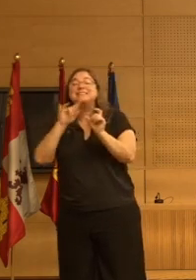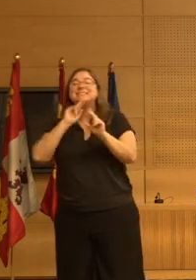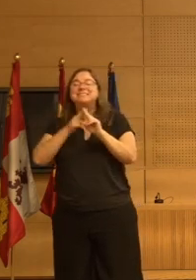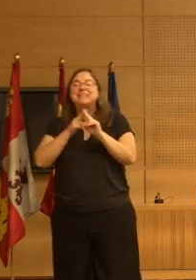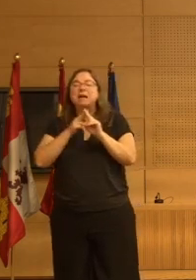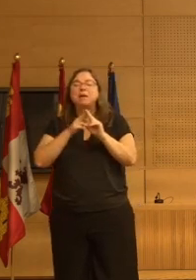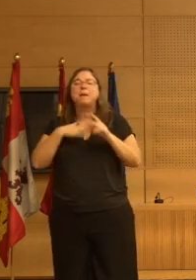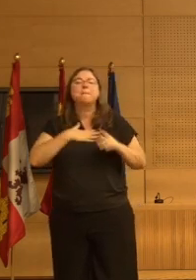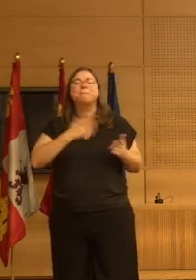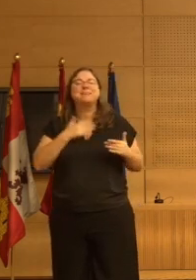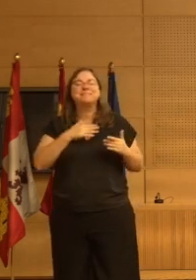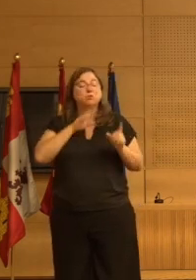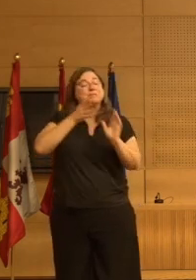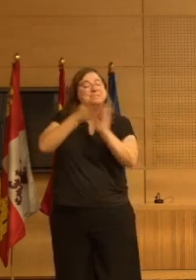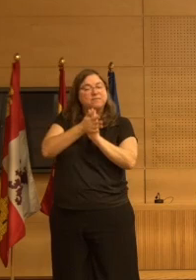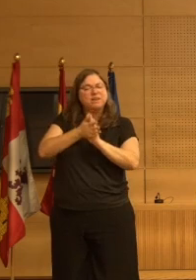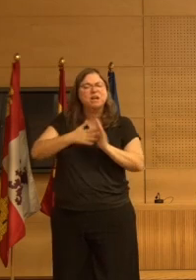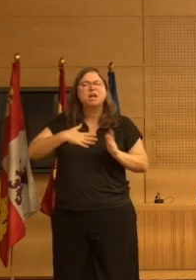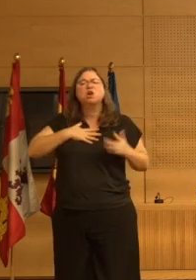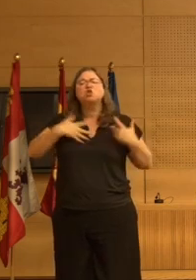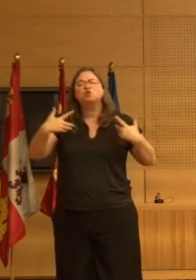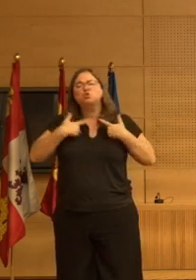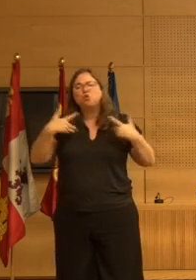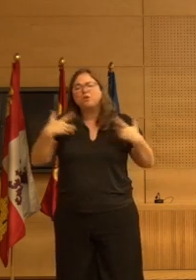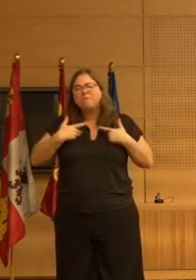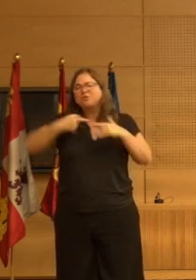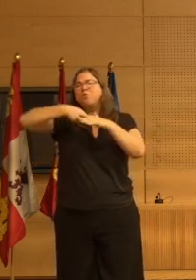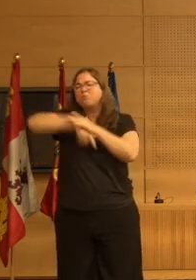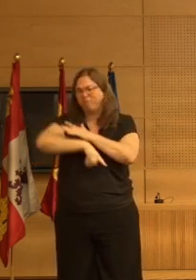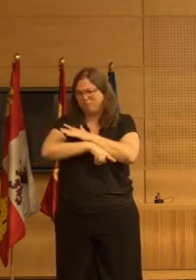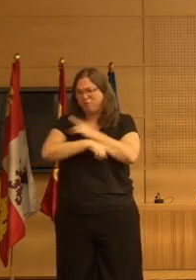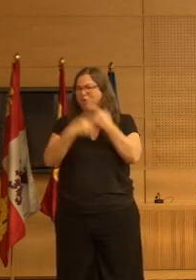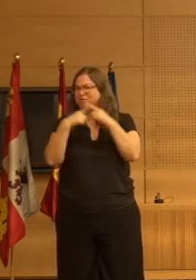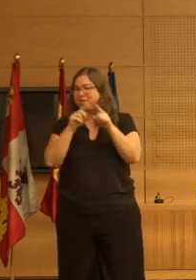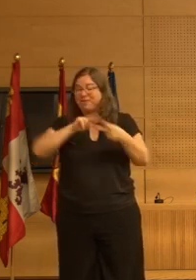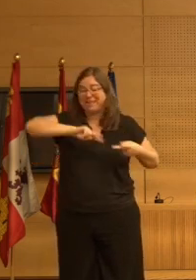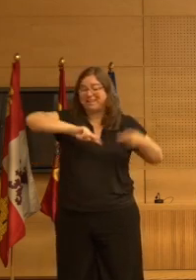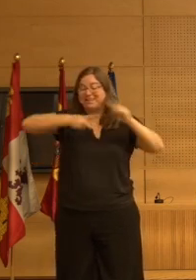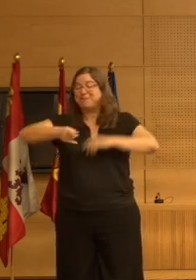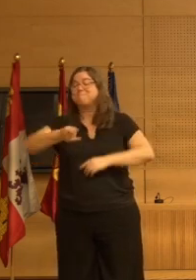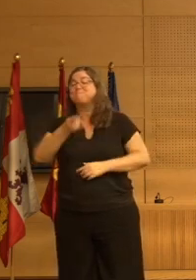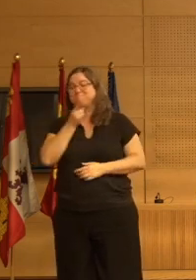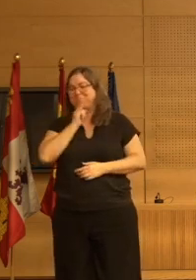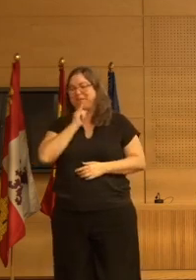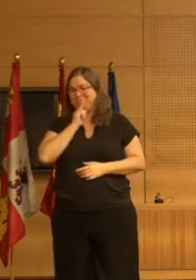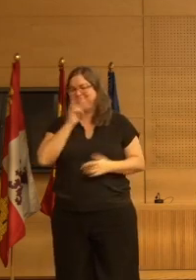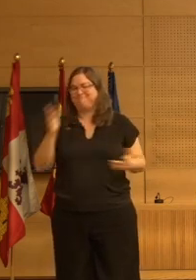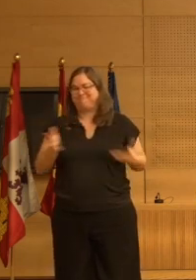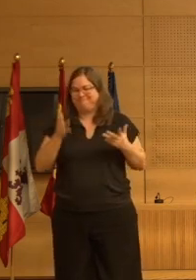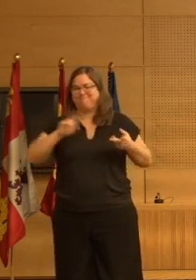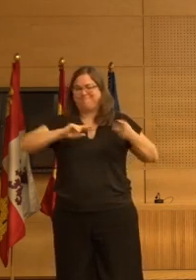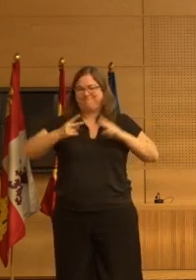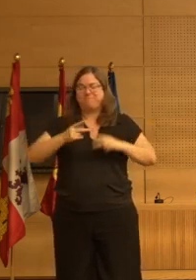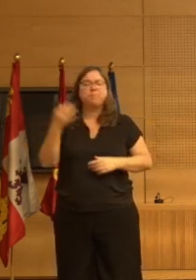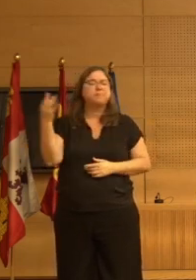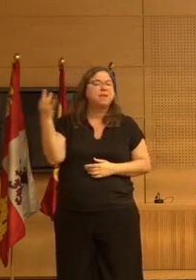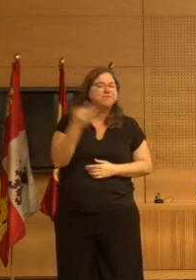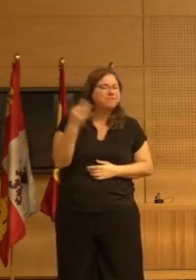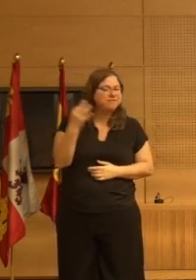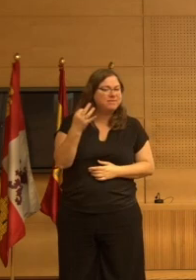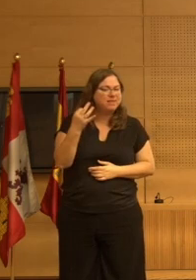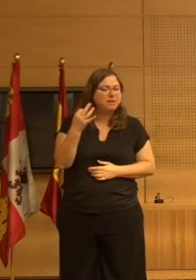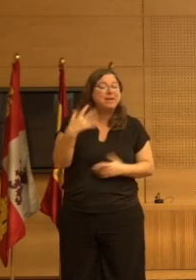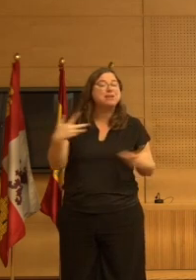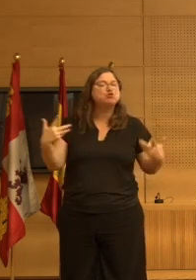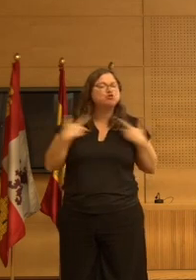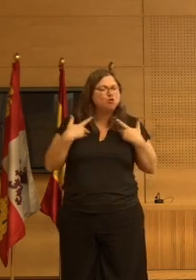profundo aunque nosotros a veces la palabra distrés en castellano la utilicemos de otra manera más frívola realmente lo que tiene que haber es un